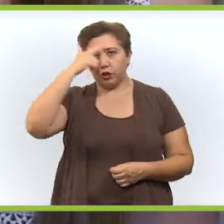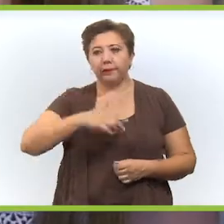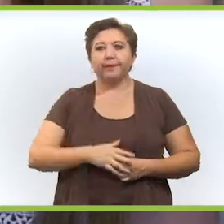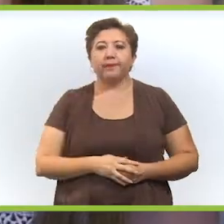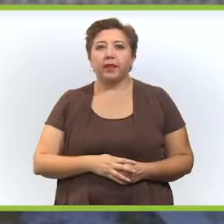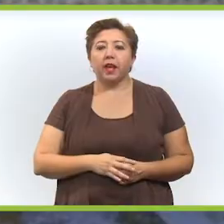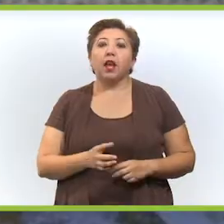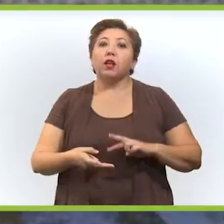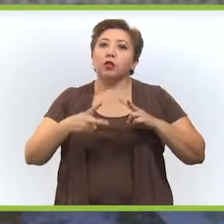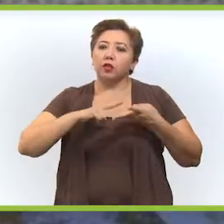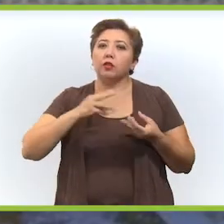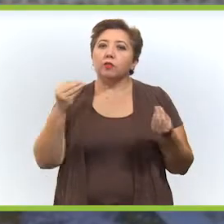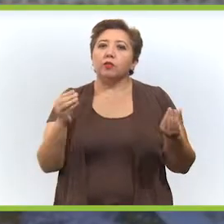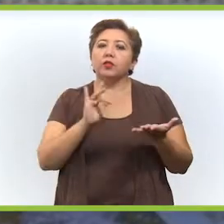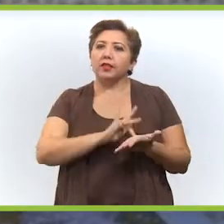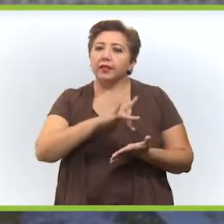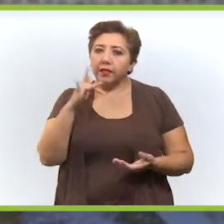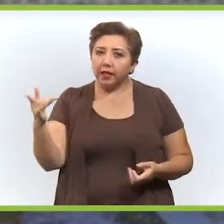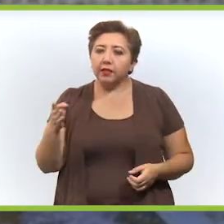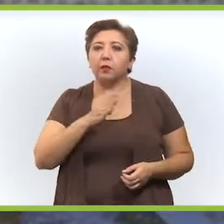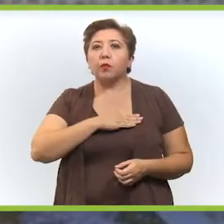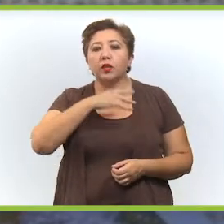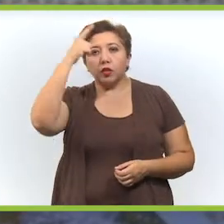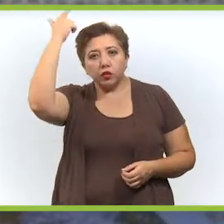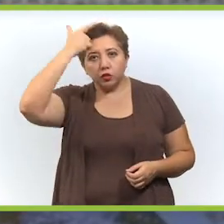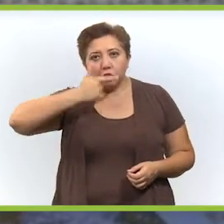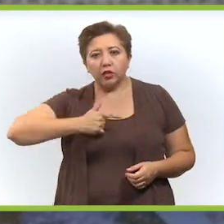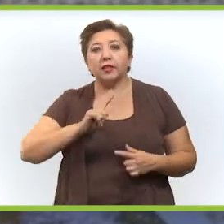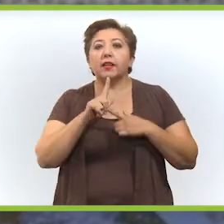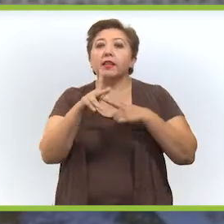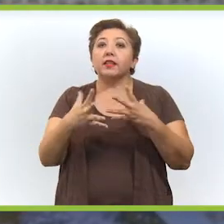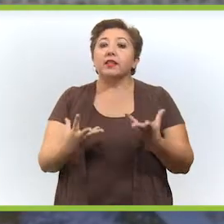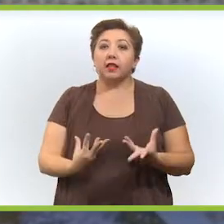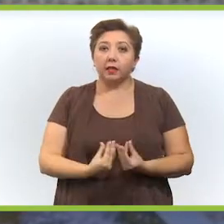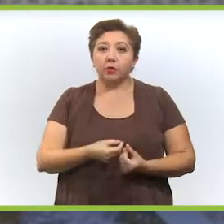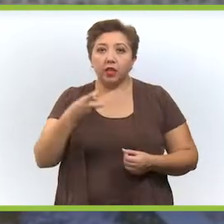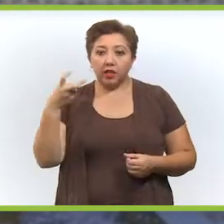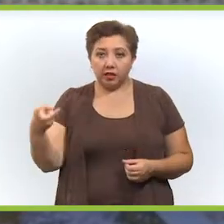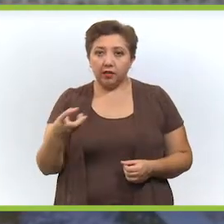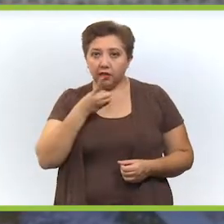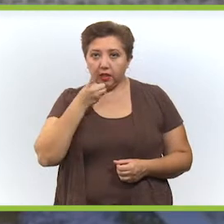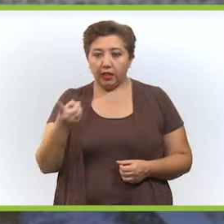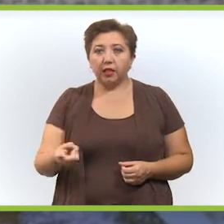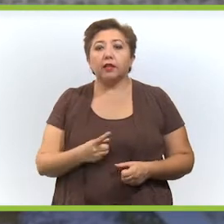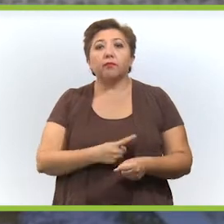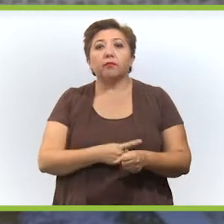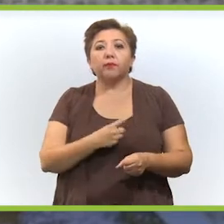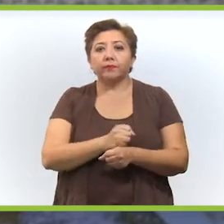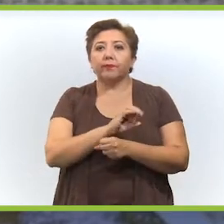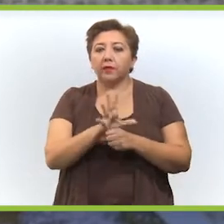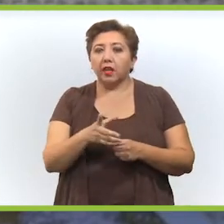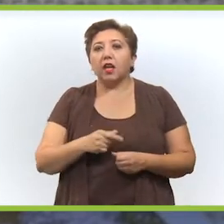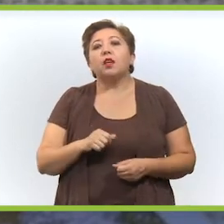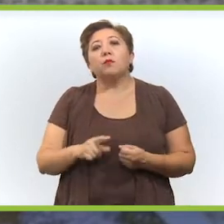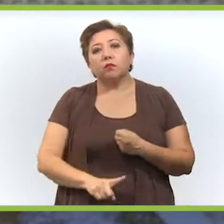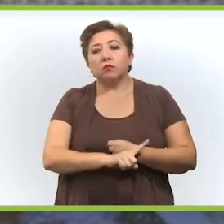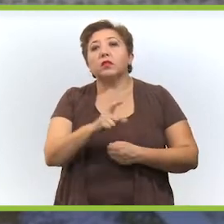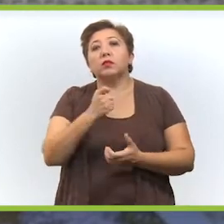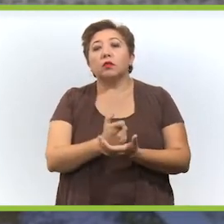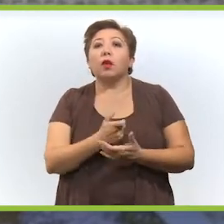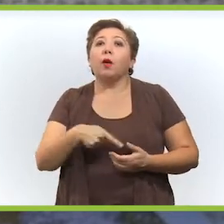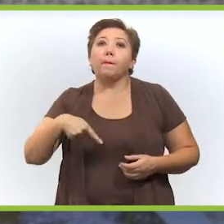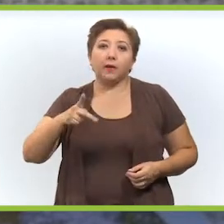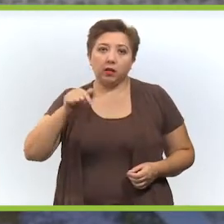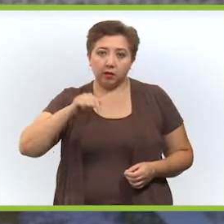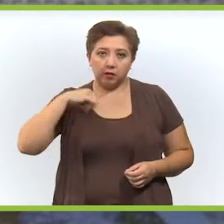buenas noches. Al contrario, muchísimas gracias, muy buenas noches, seguimos atravesando este contexto de pandemia y de crisis